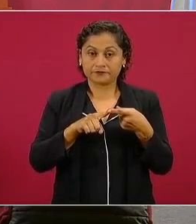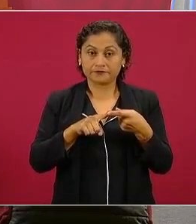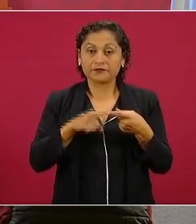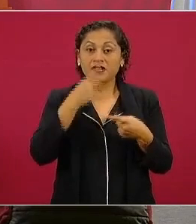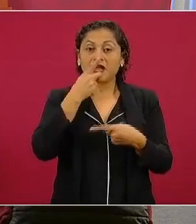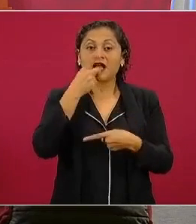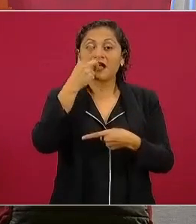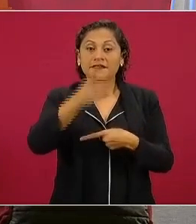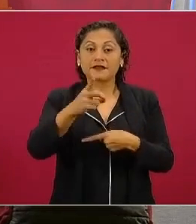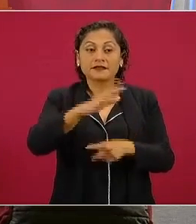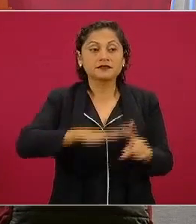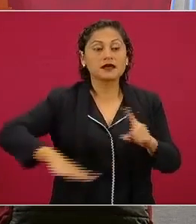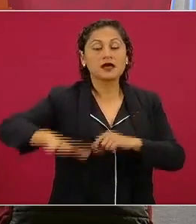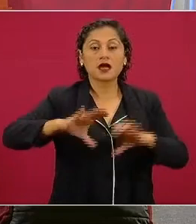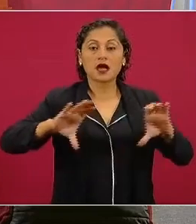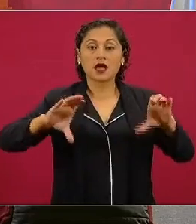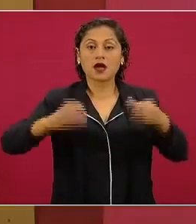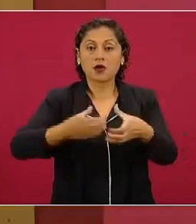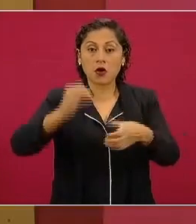pueblos indígenas de México,